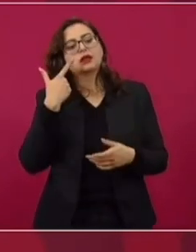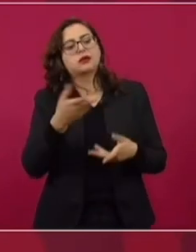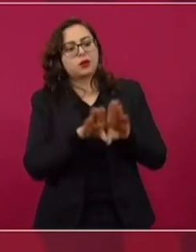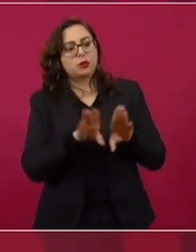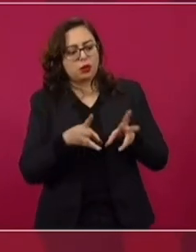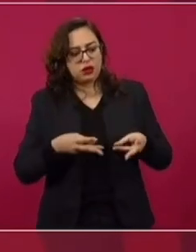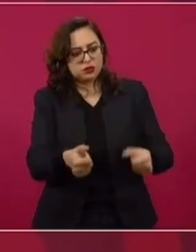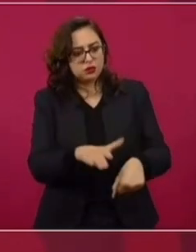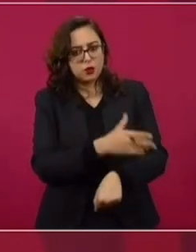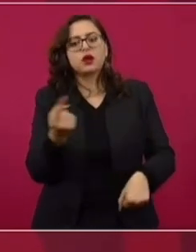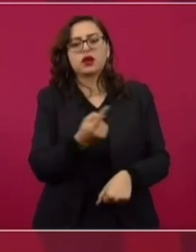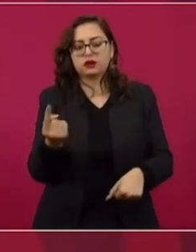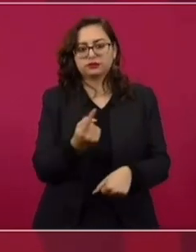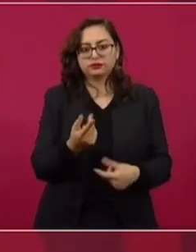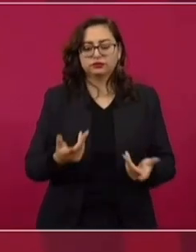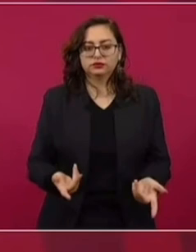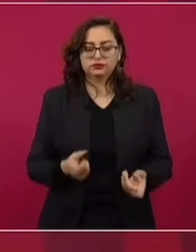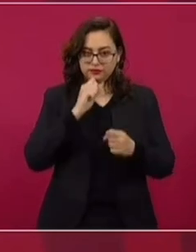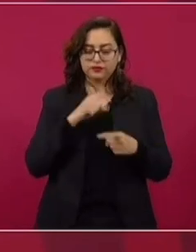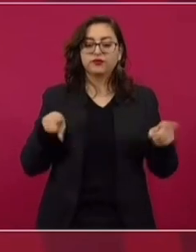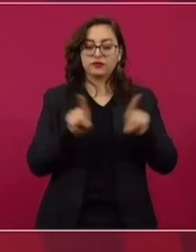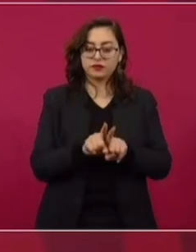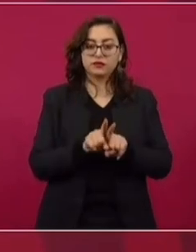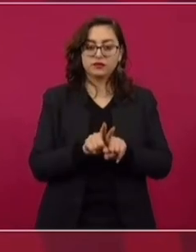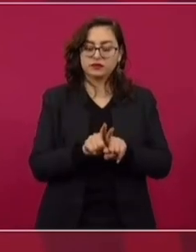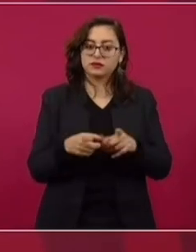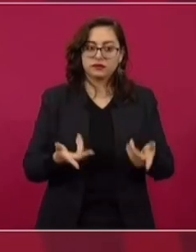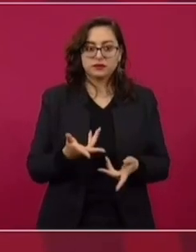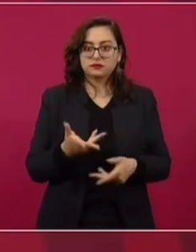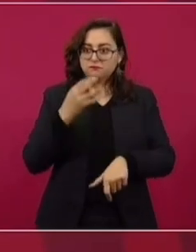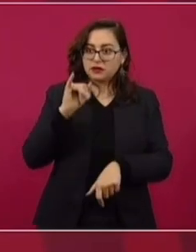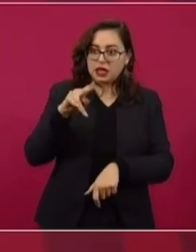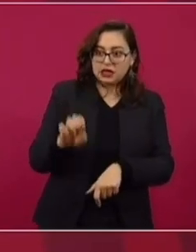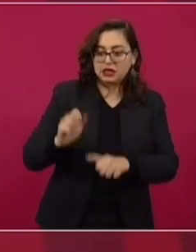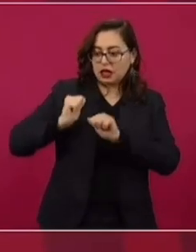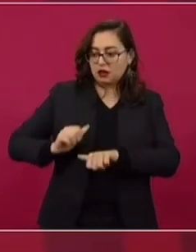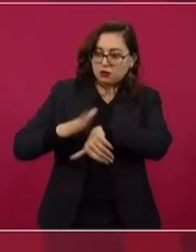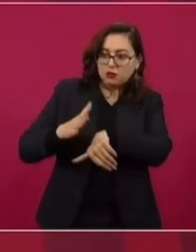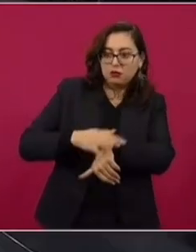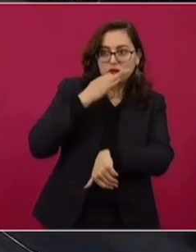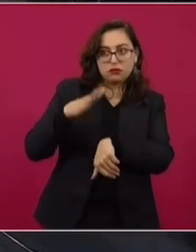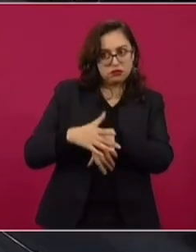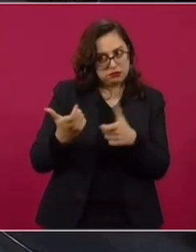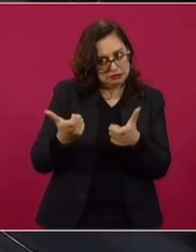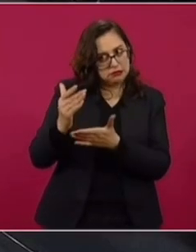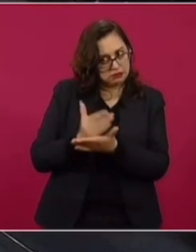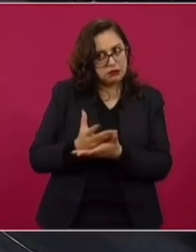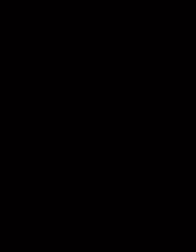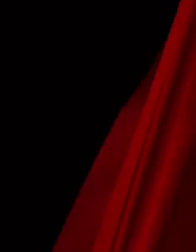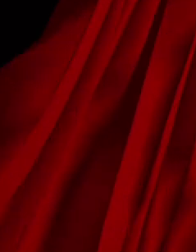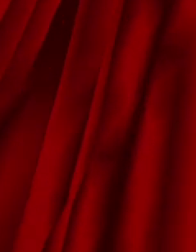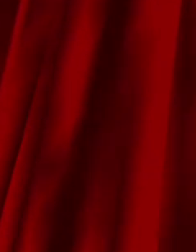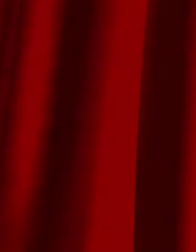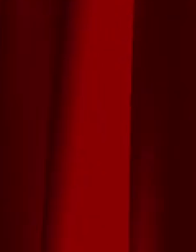qué se gasta el recurso público y en todo caso de sugerir al INE o a las autoridades medidas de austeridad.